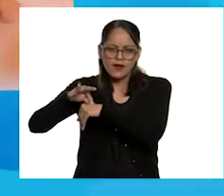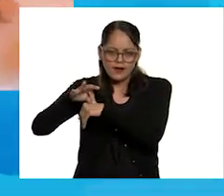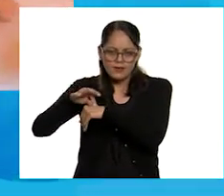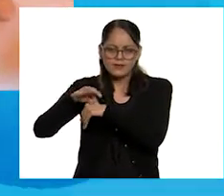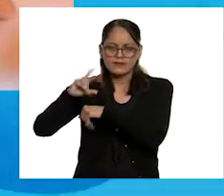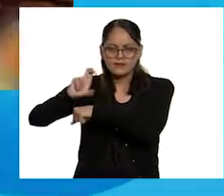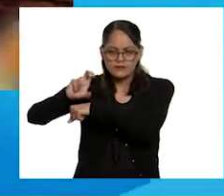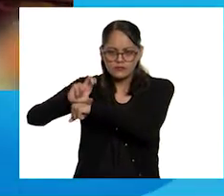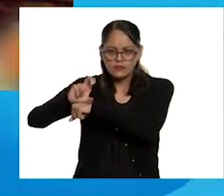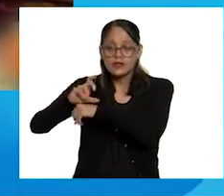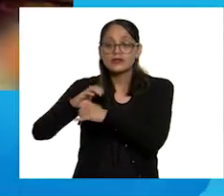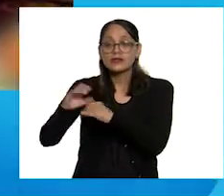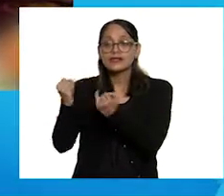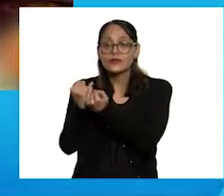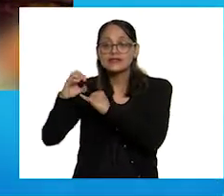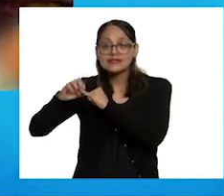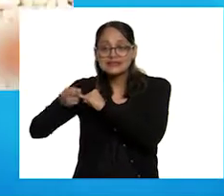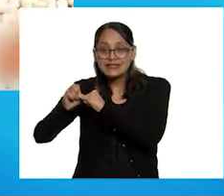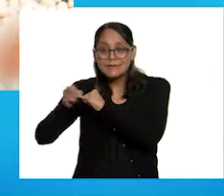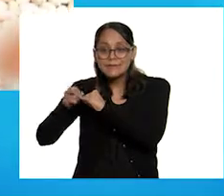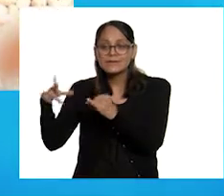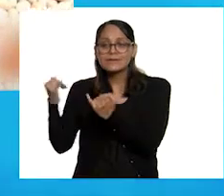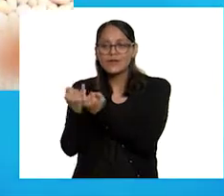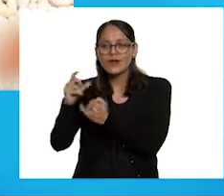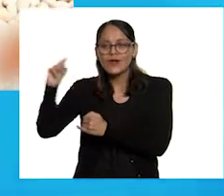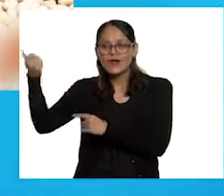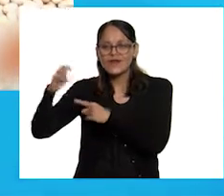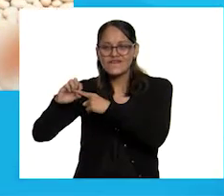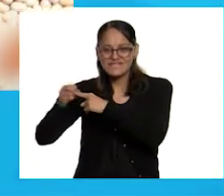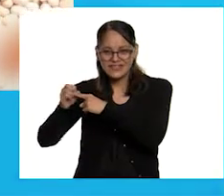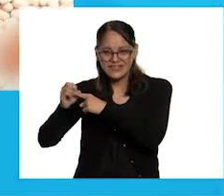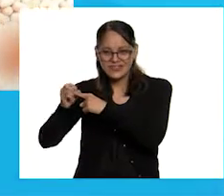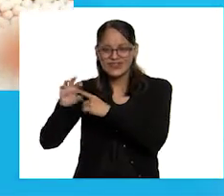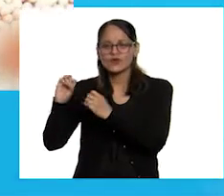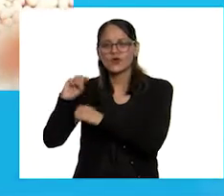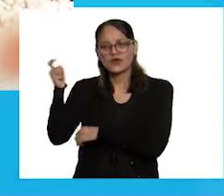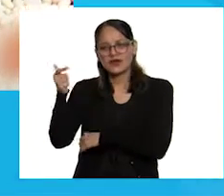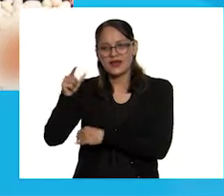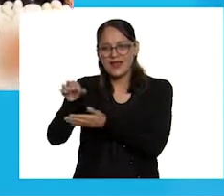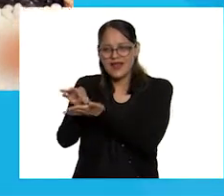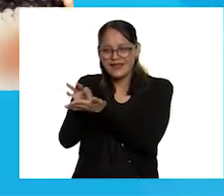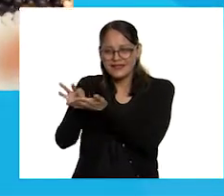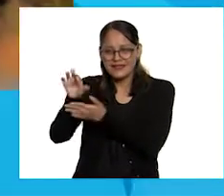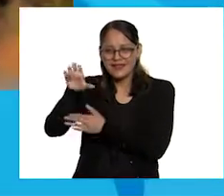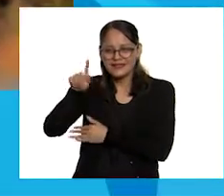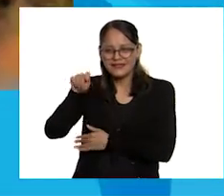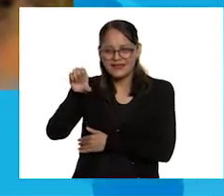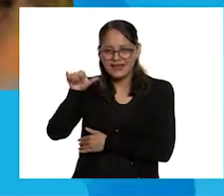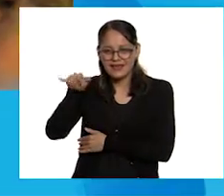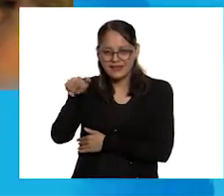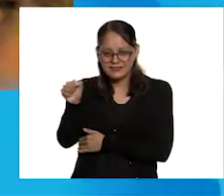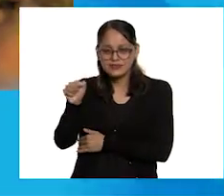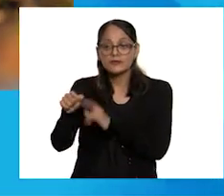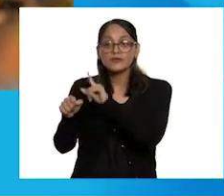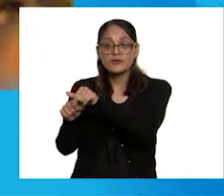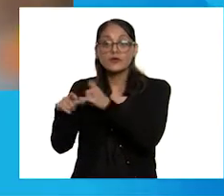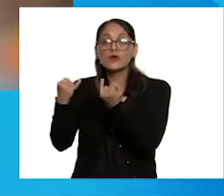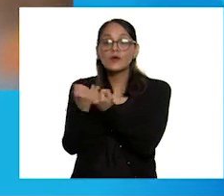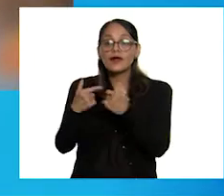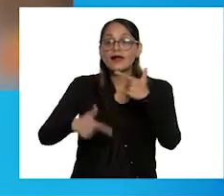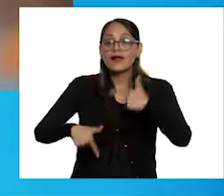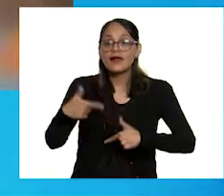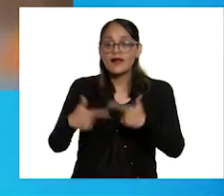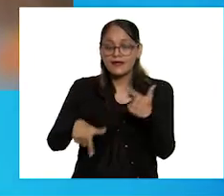Semillas y legumbres, como los frijoles o lentejas. Y lácteos, que son